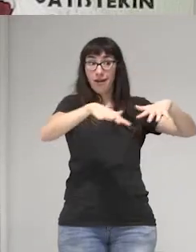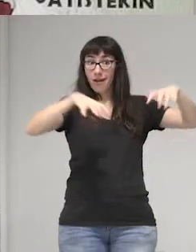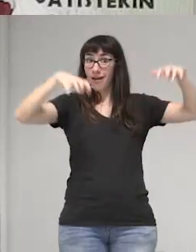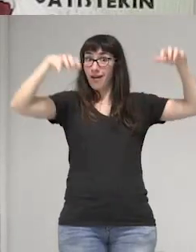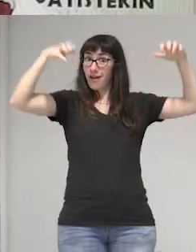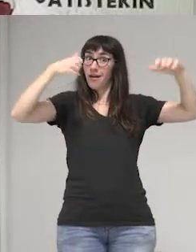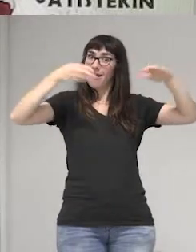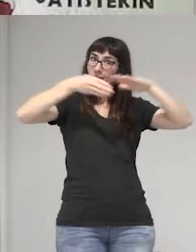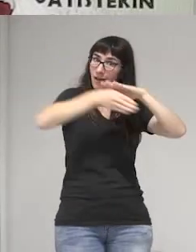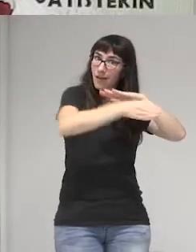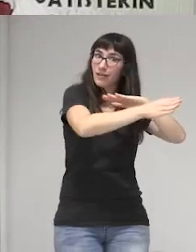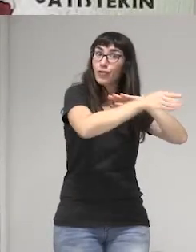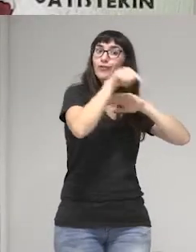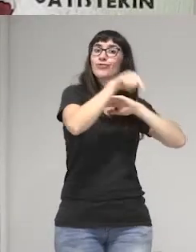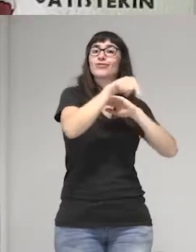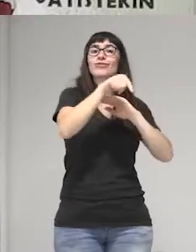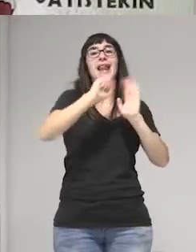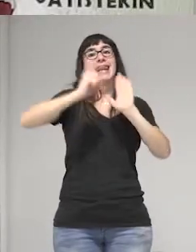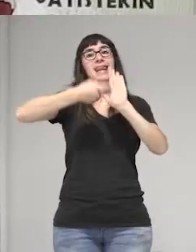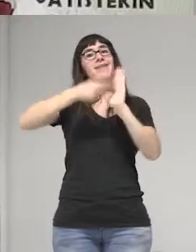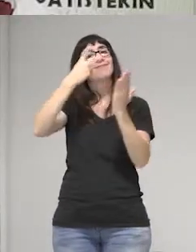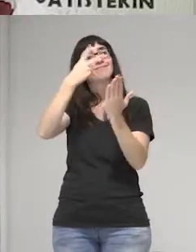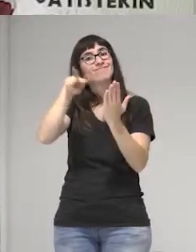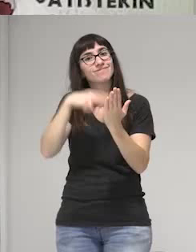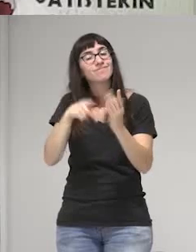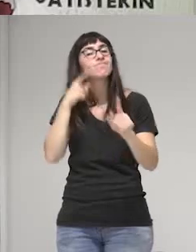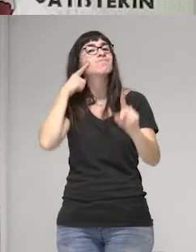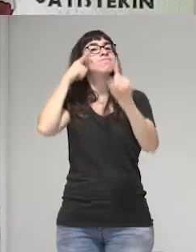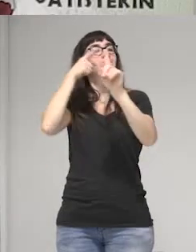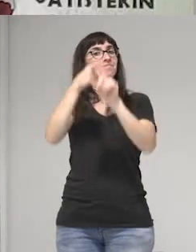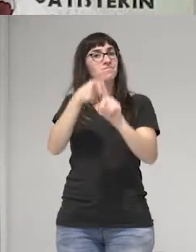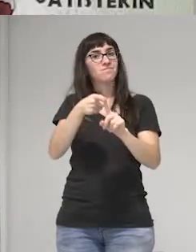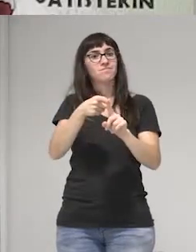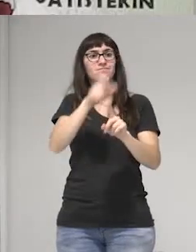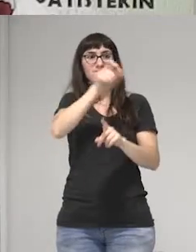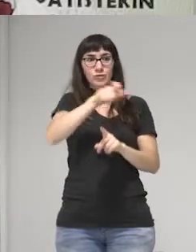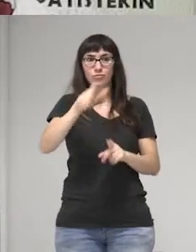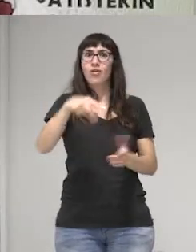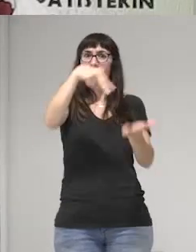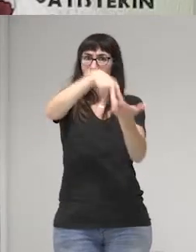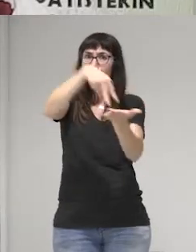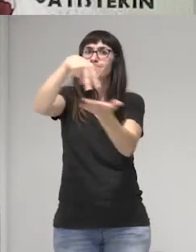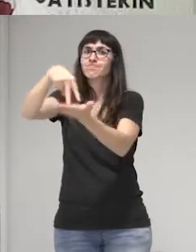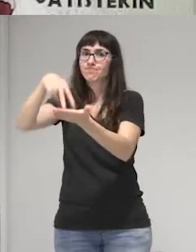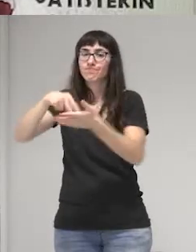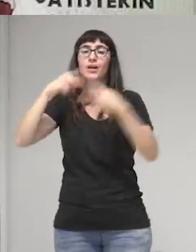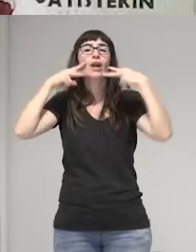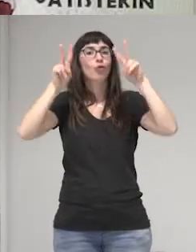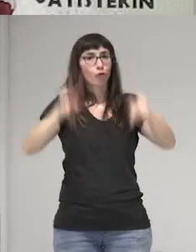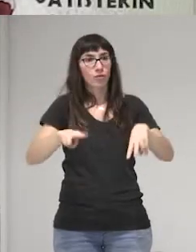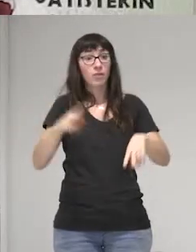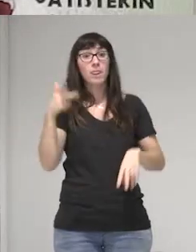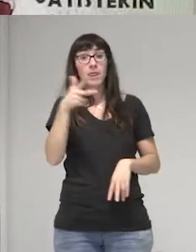se leyeran la ley para el reconocimiento de su existencia y de derechos.